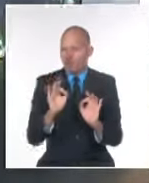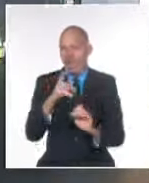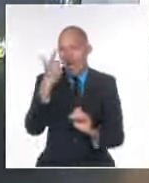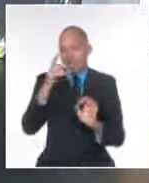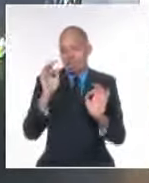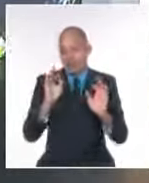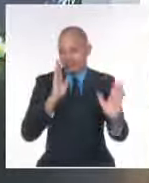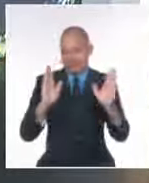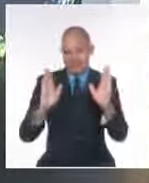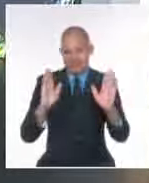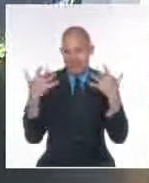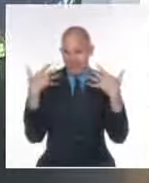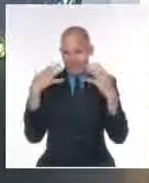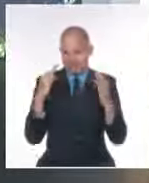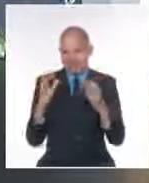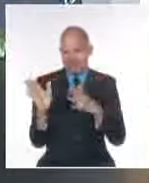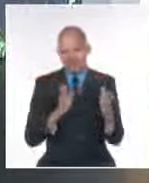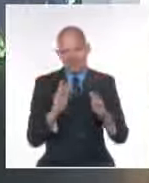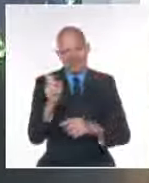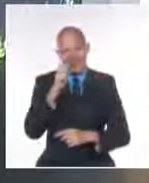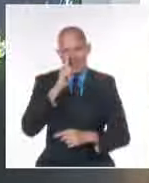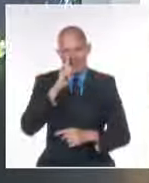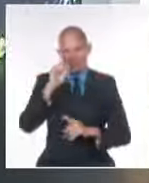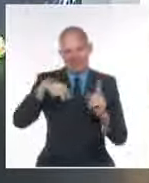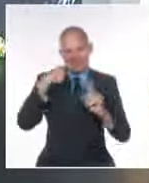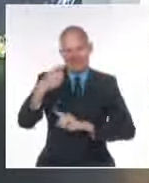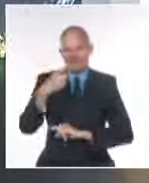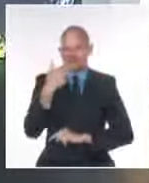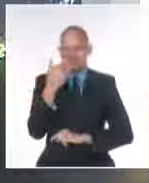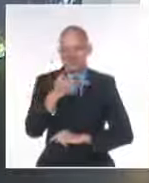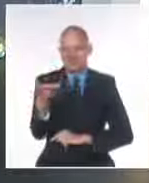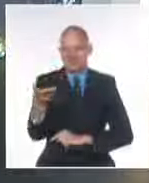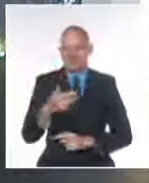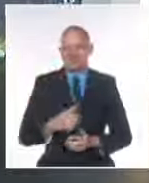esta época del año. Esto es todo en cuanto al tiempo, que tengan un feliz día y hasta mañana.